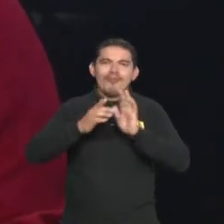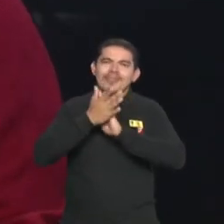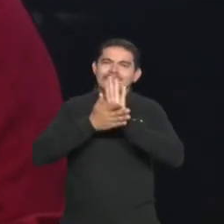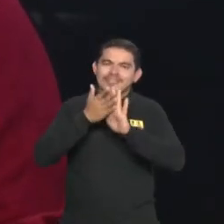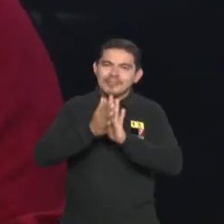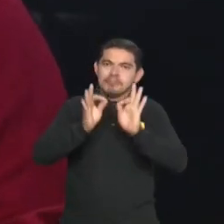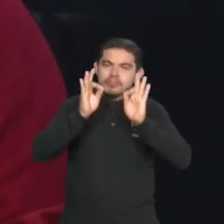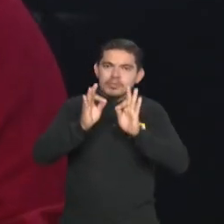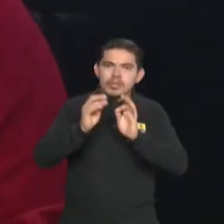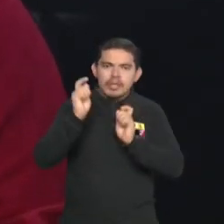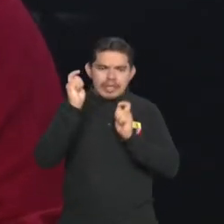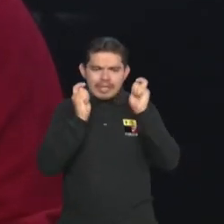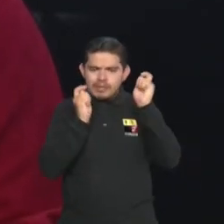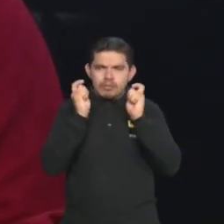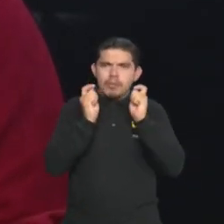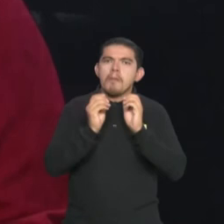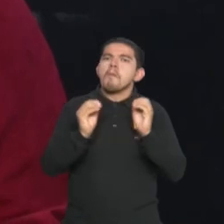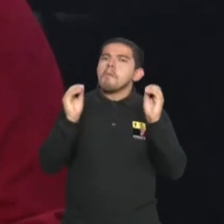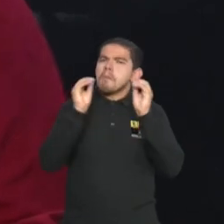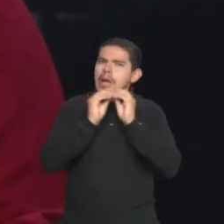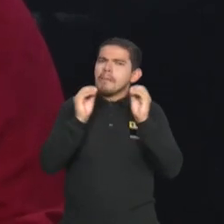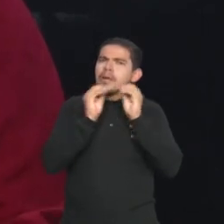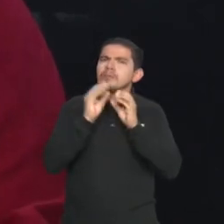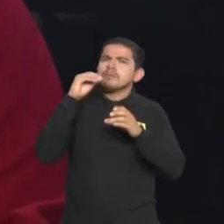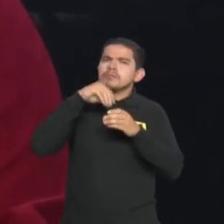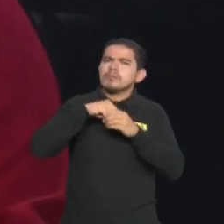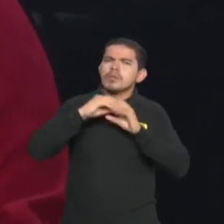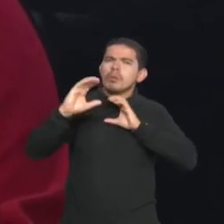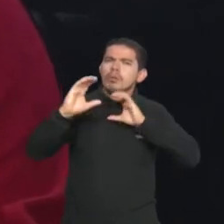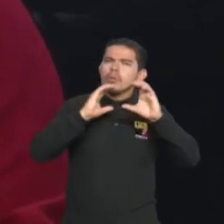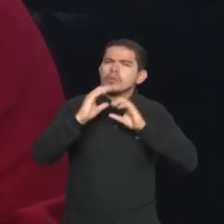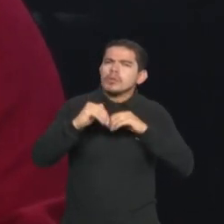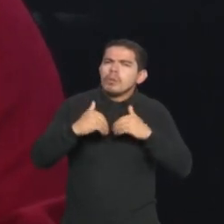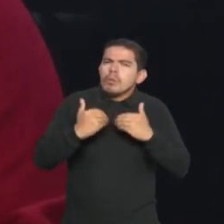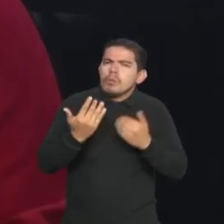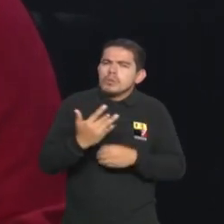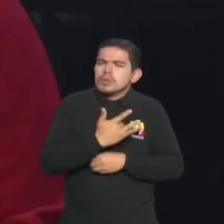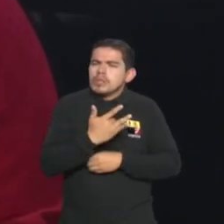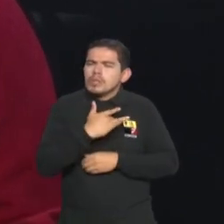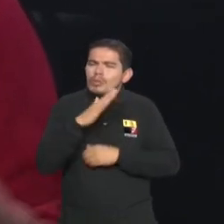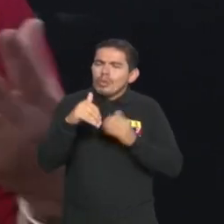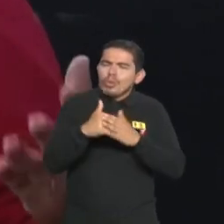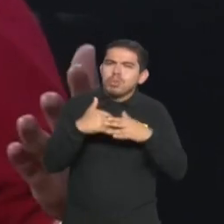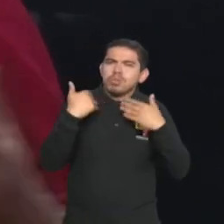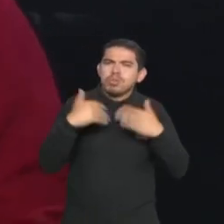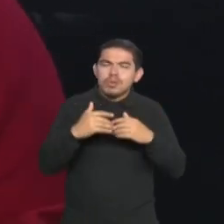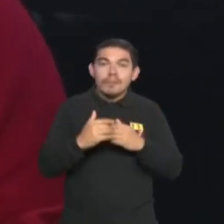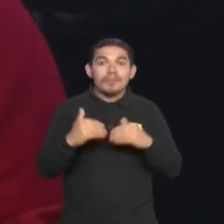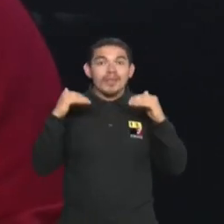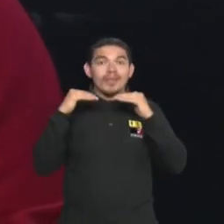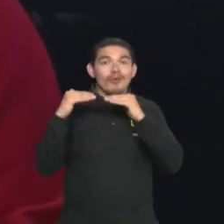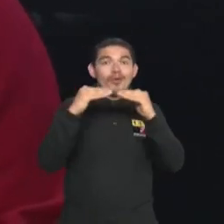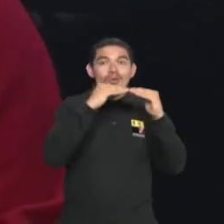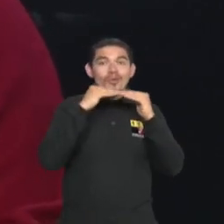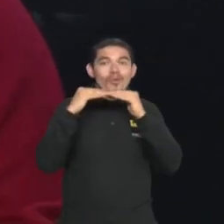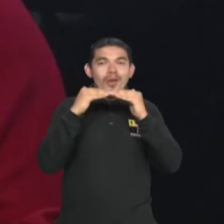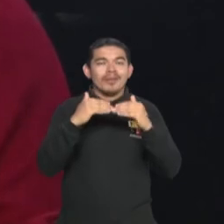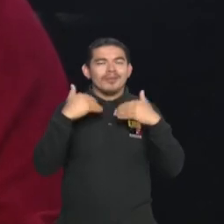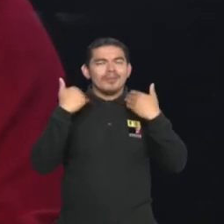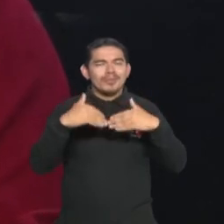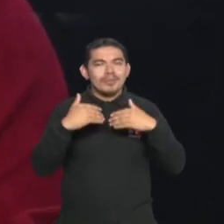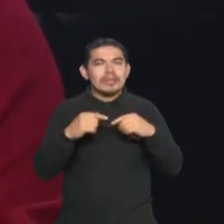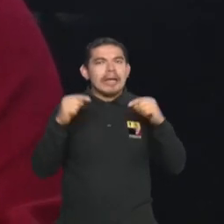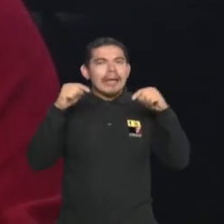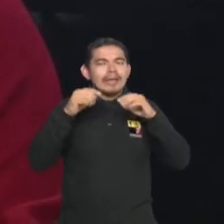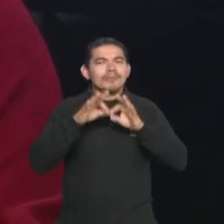solamente de la gestualidad. Entender qué implica, qué comunica. Para nosotros realmente en este espacio de Construyendo Igualdad, trabajar sobre la